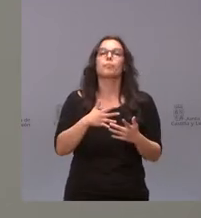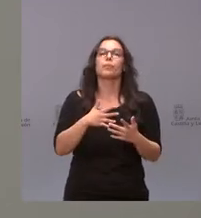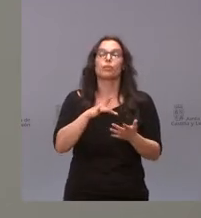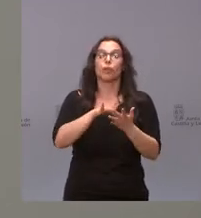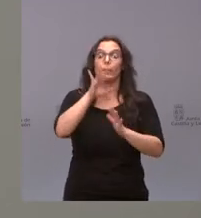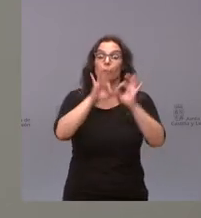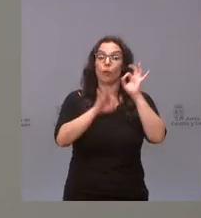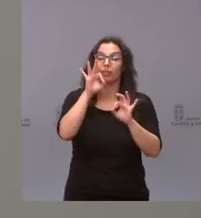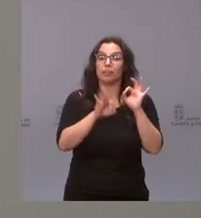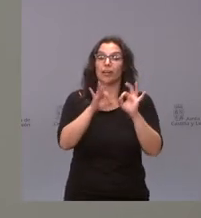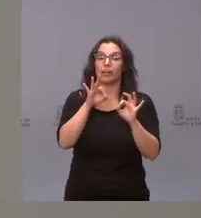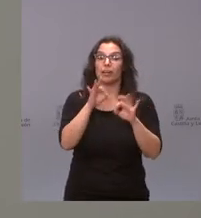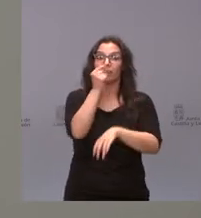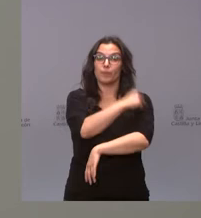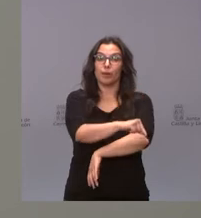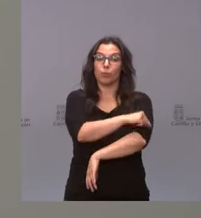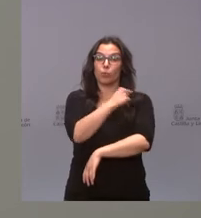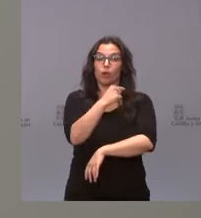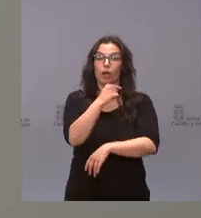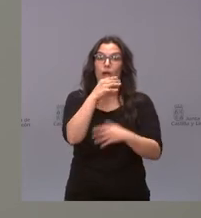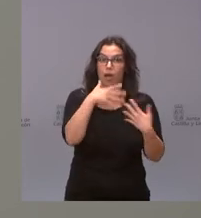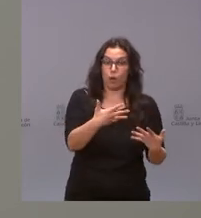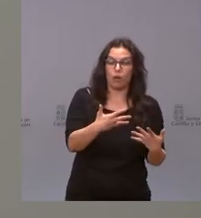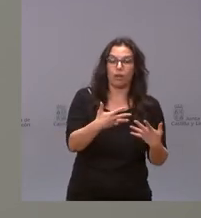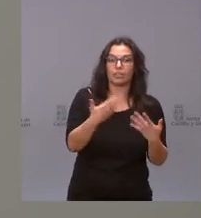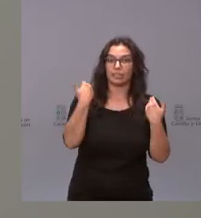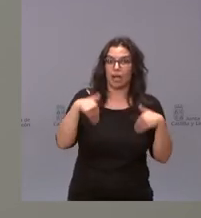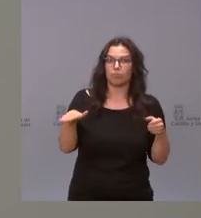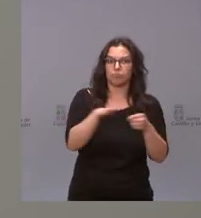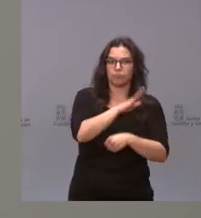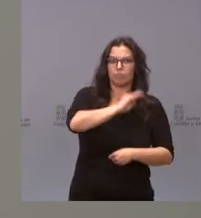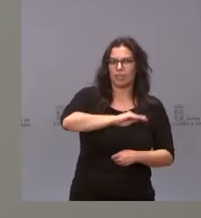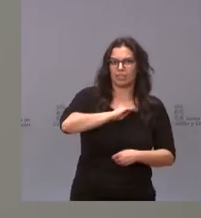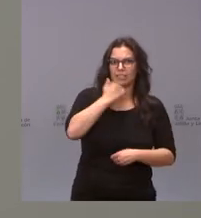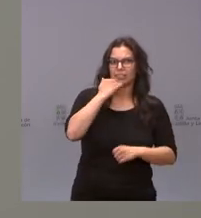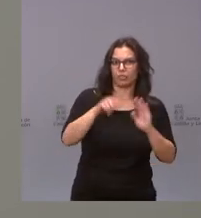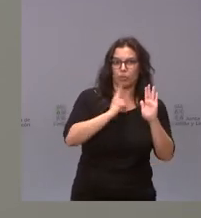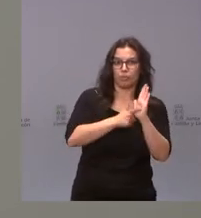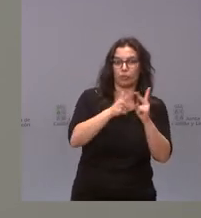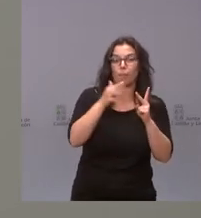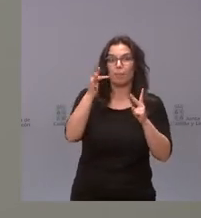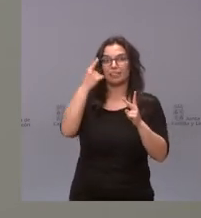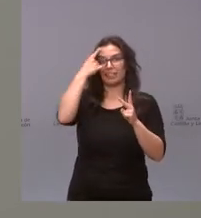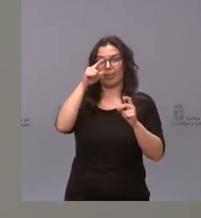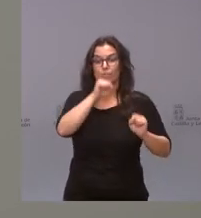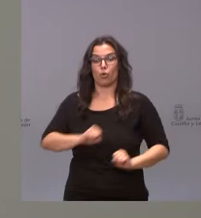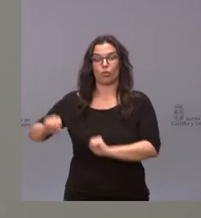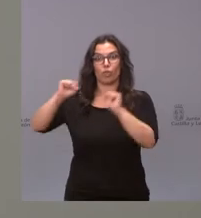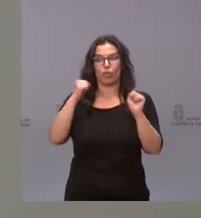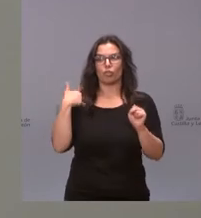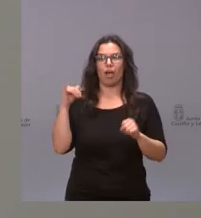porcentaje de vacunación que tenemos y el grado de inmunización que hay en los centros, se fueron